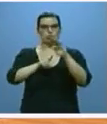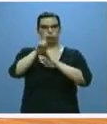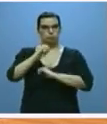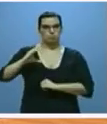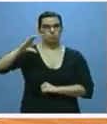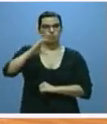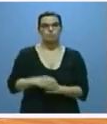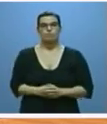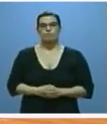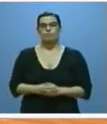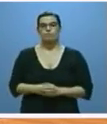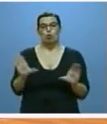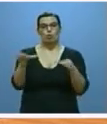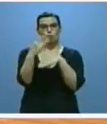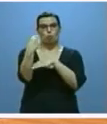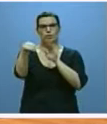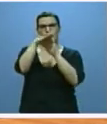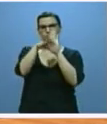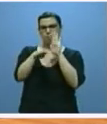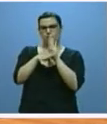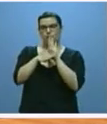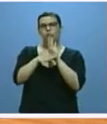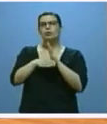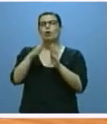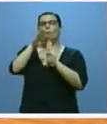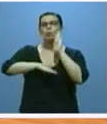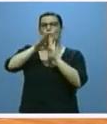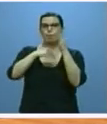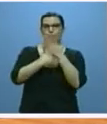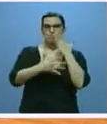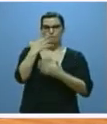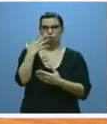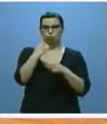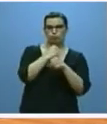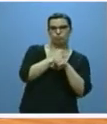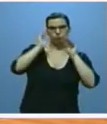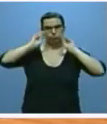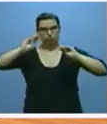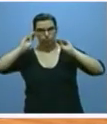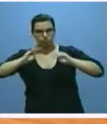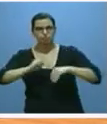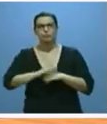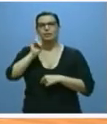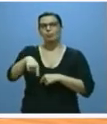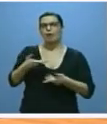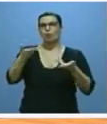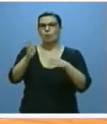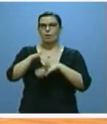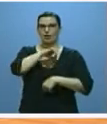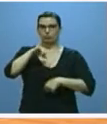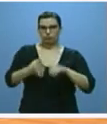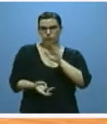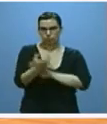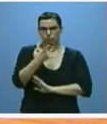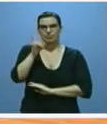elenco de medidas para este colectivo. Hablamos de programas mixtos de formación y empleo ayudas para establecerse como autónomos fomento de la